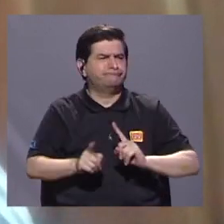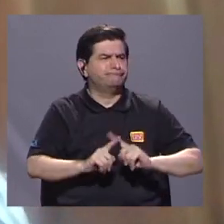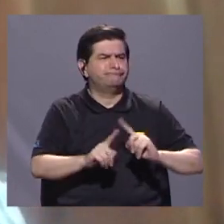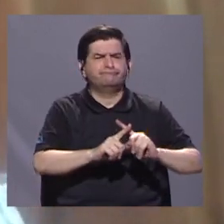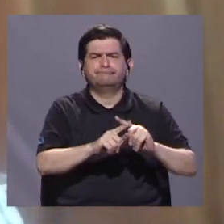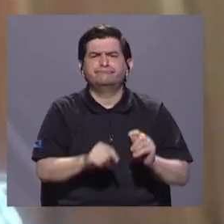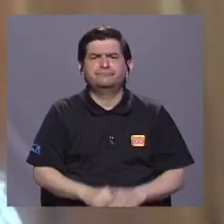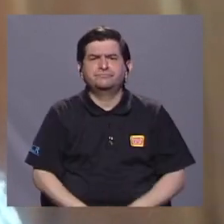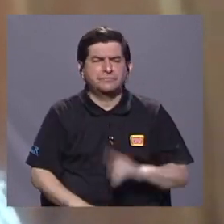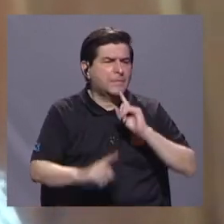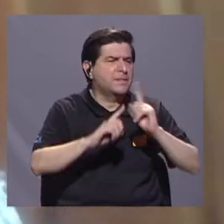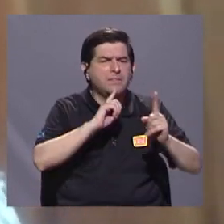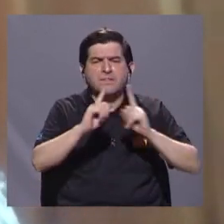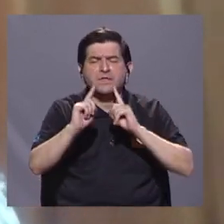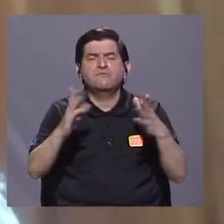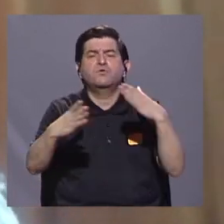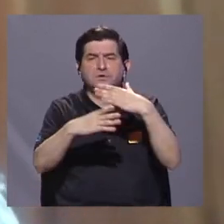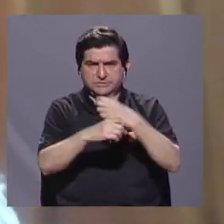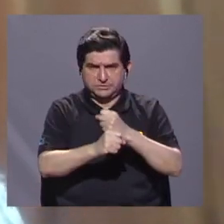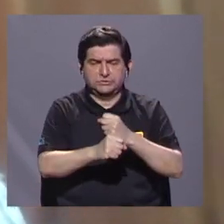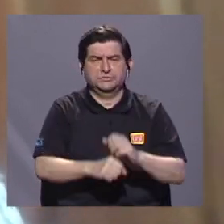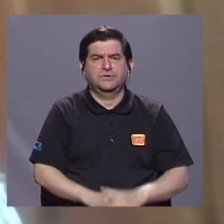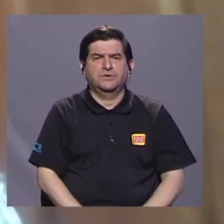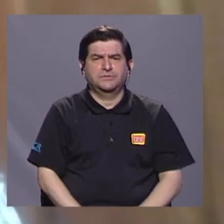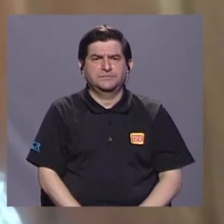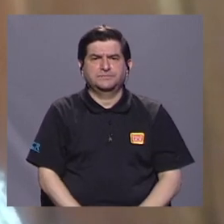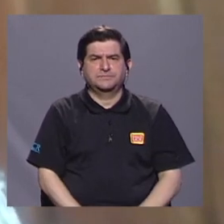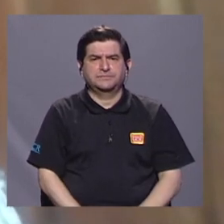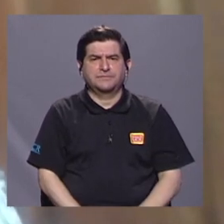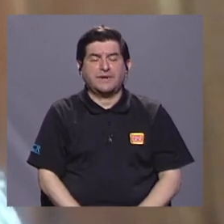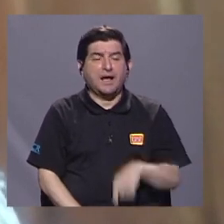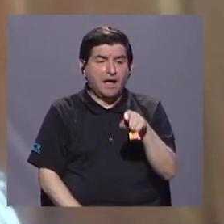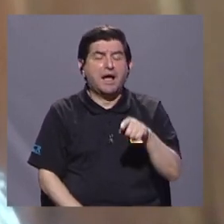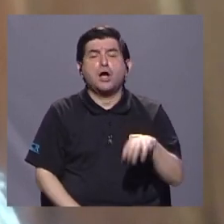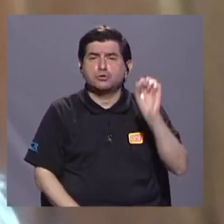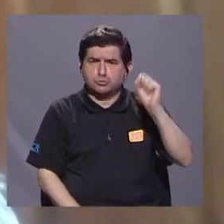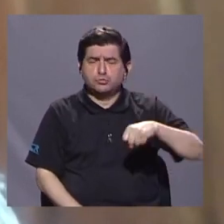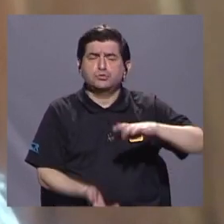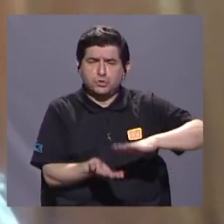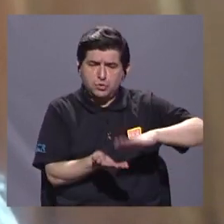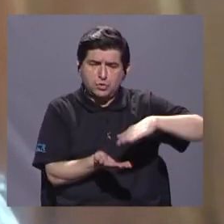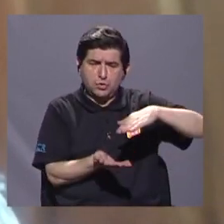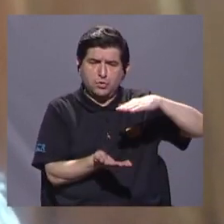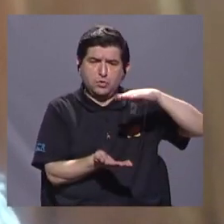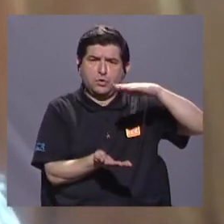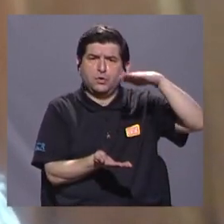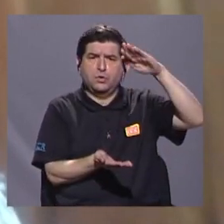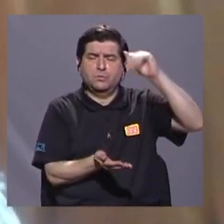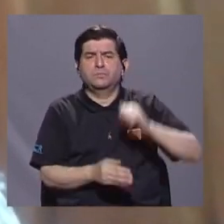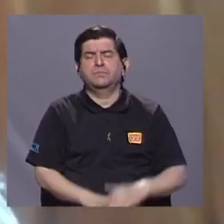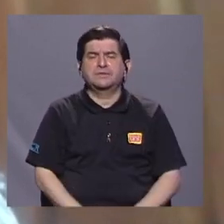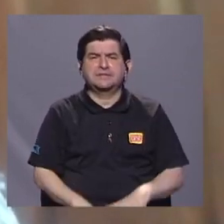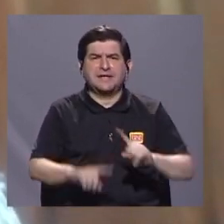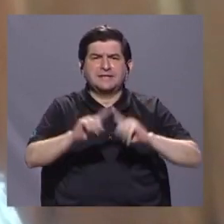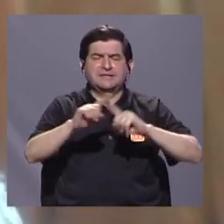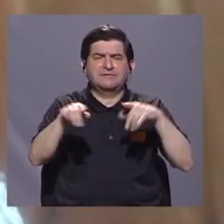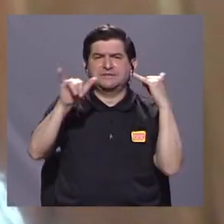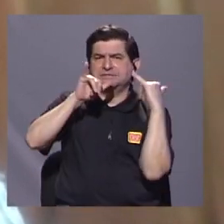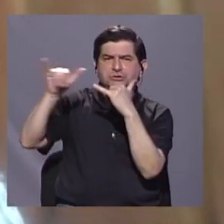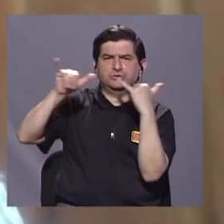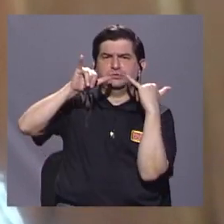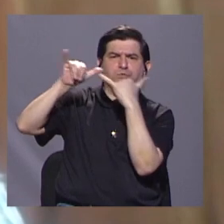divulgaciones que hemos hecho, pues entonces se ha incrementado el número de denuncias